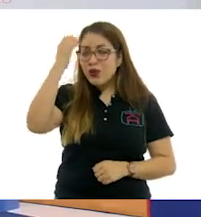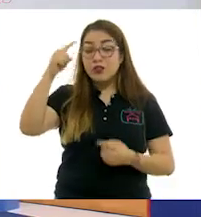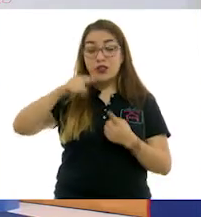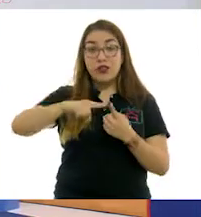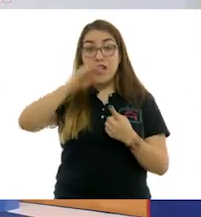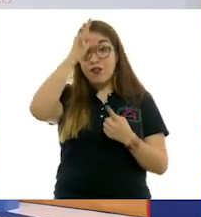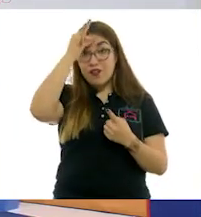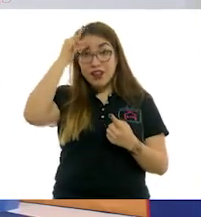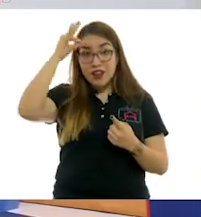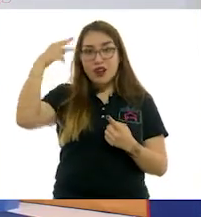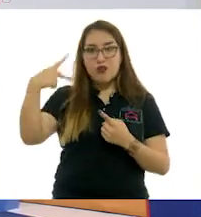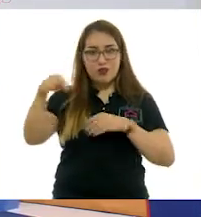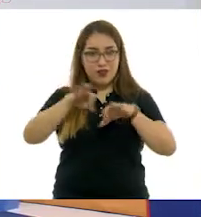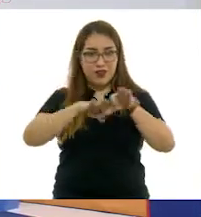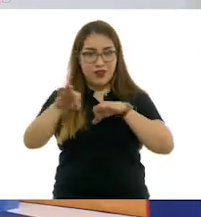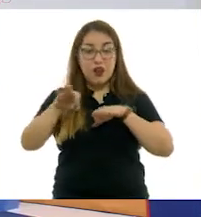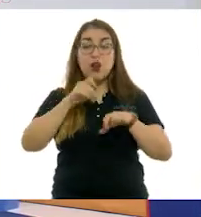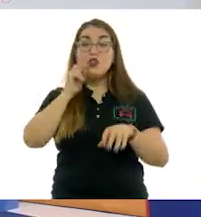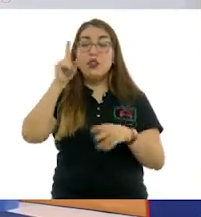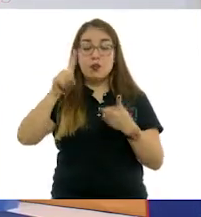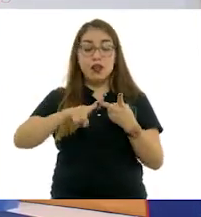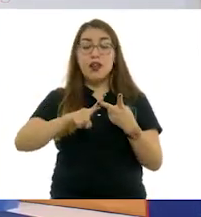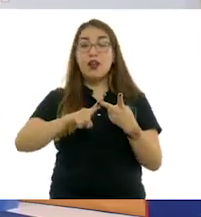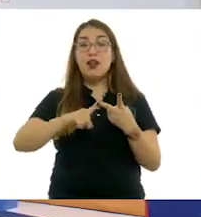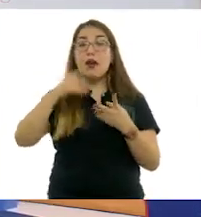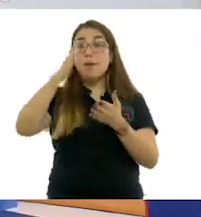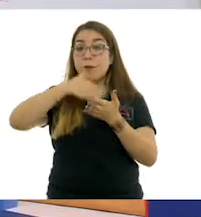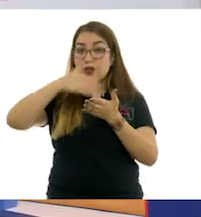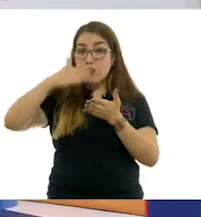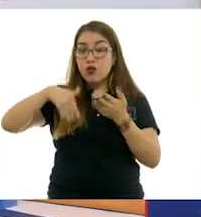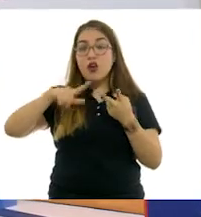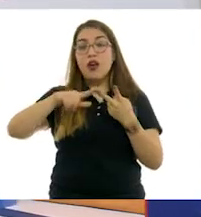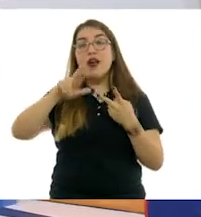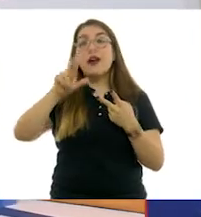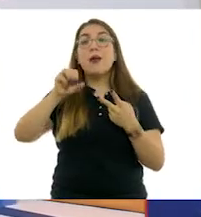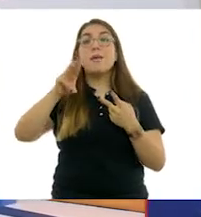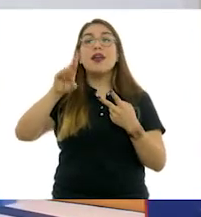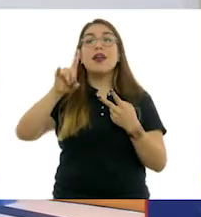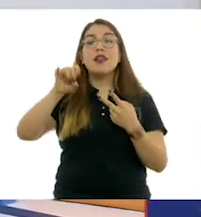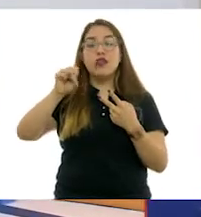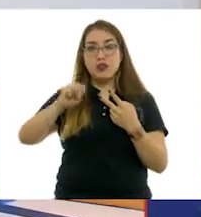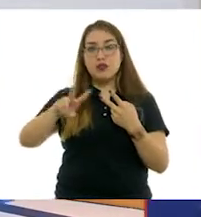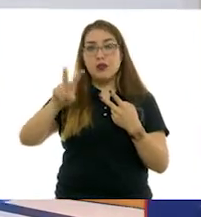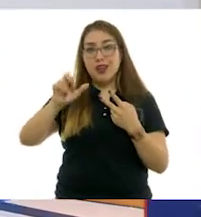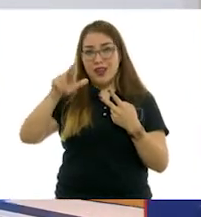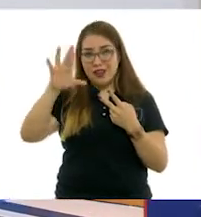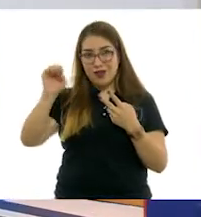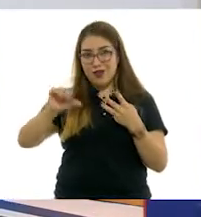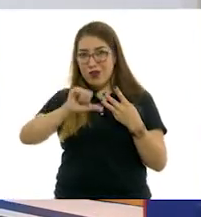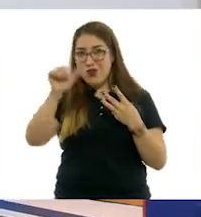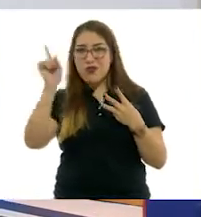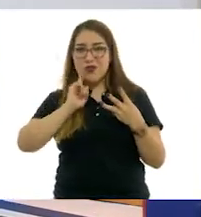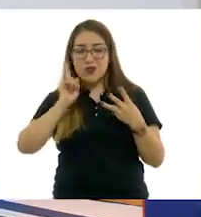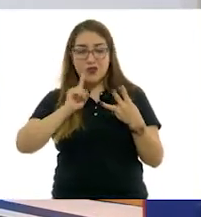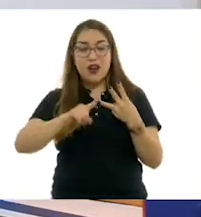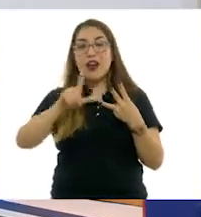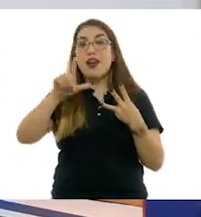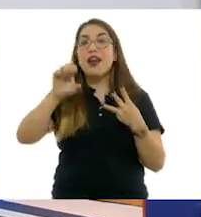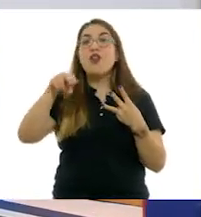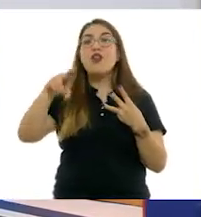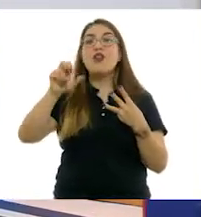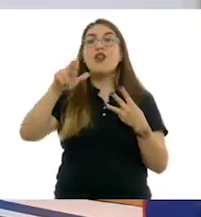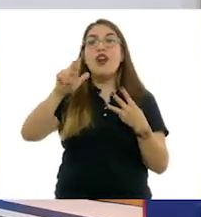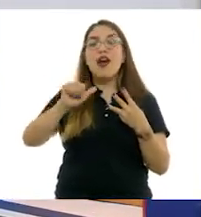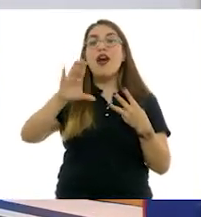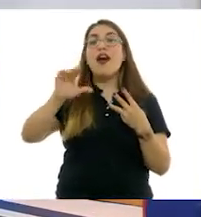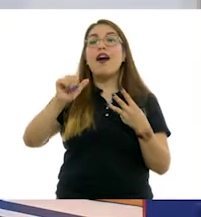la pintora Frida Kahlo, también de la pintora Remedios Varo y de la otra pintora Leonora Carrington. Aunque